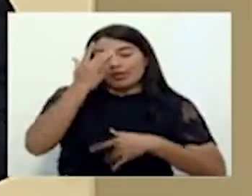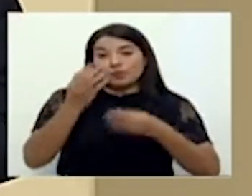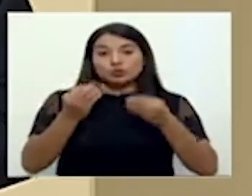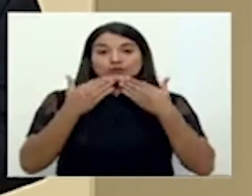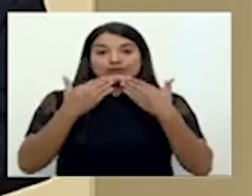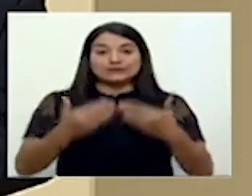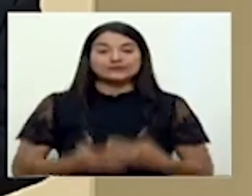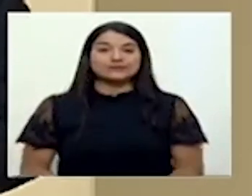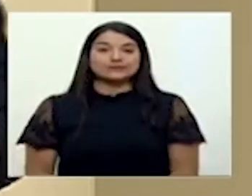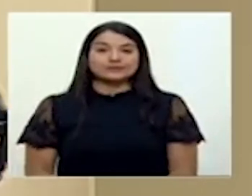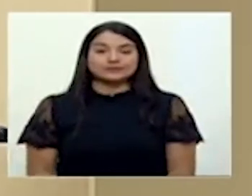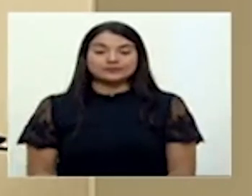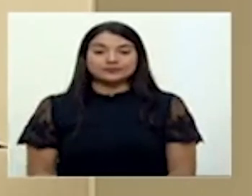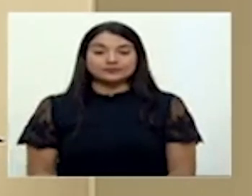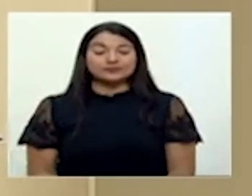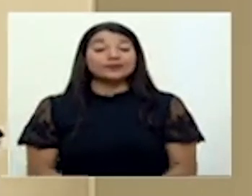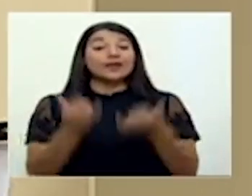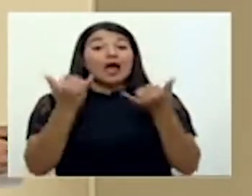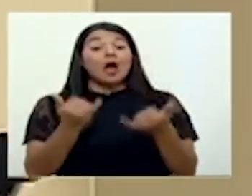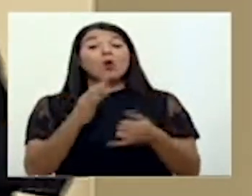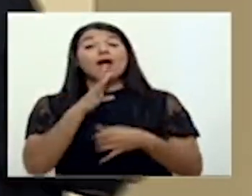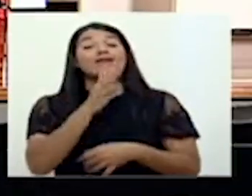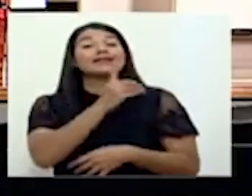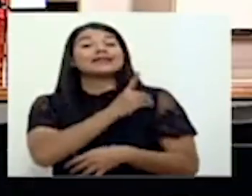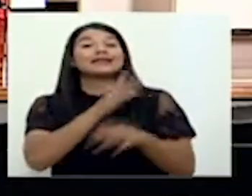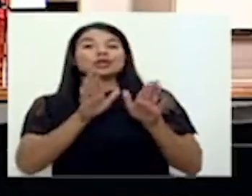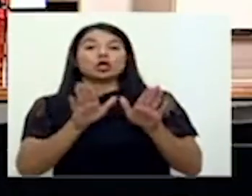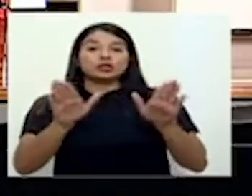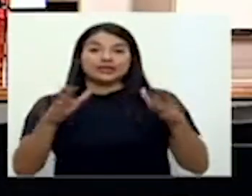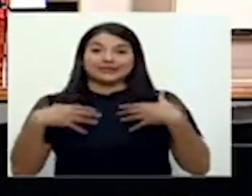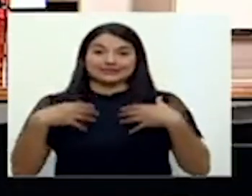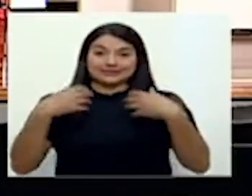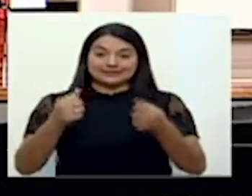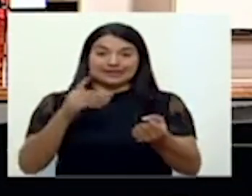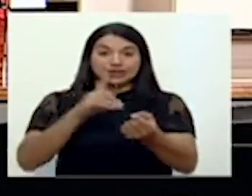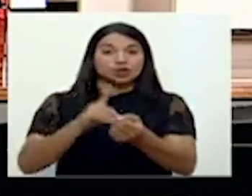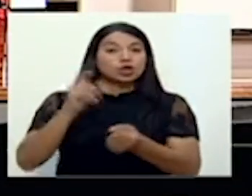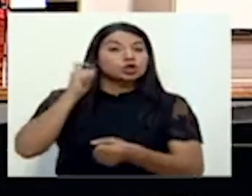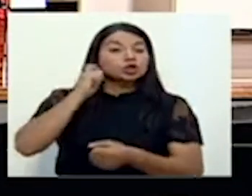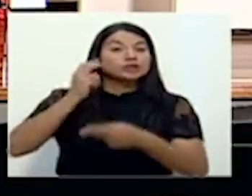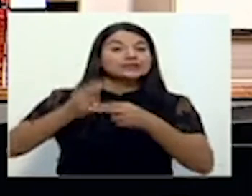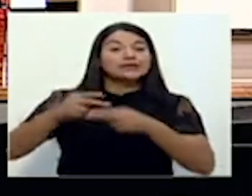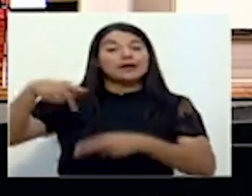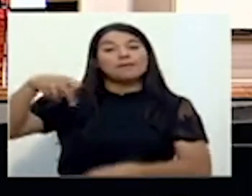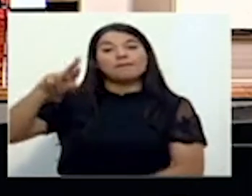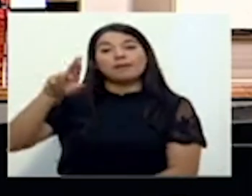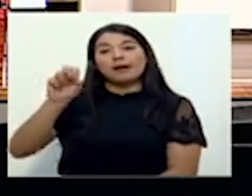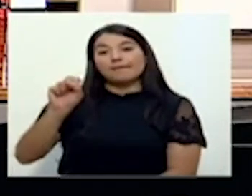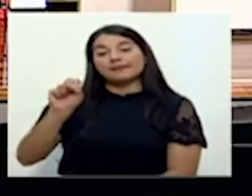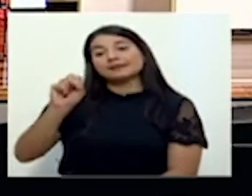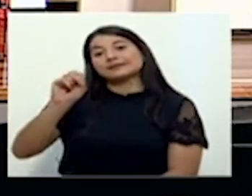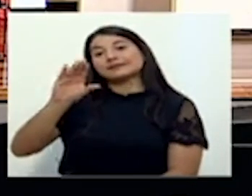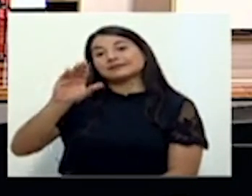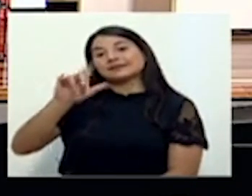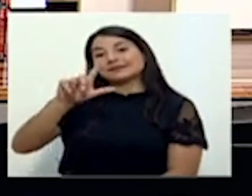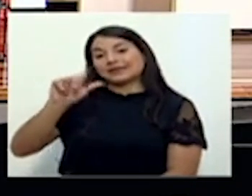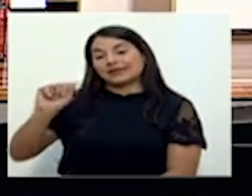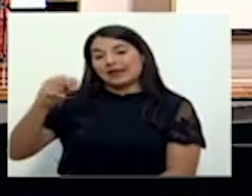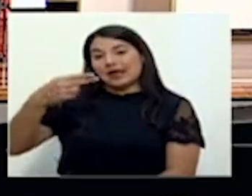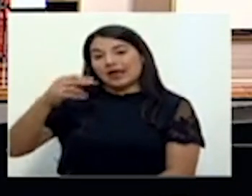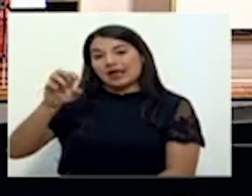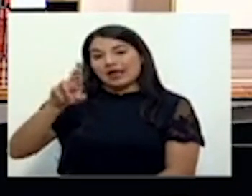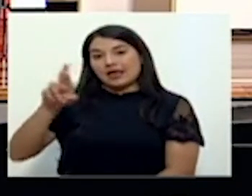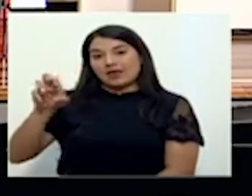gracias. A continuación, la directora general de Salud, la doctora Priscila Herbera, nos ampliará también sobre este tema